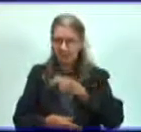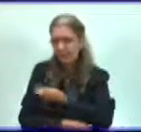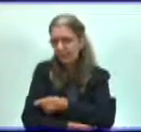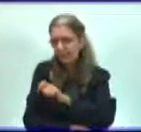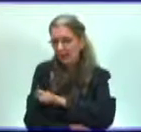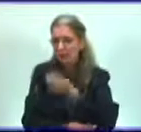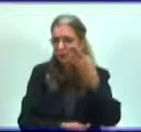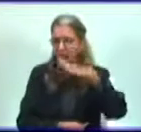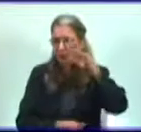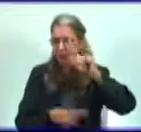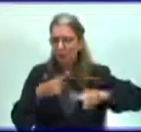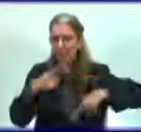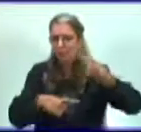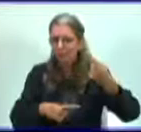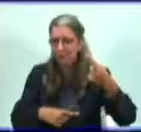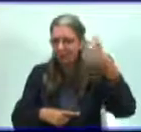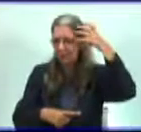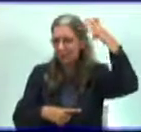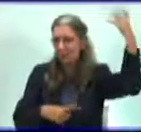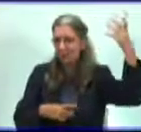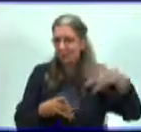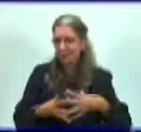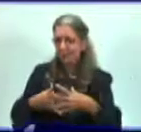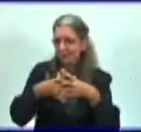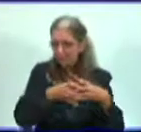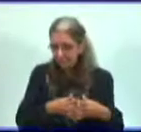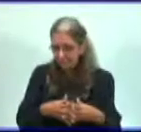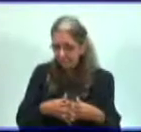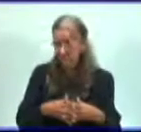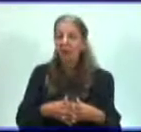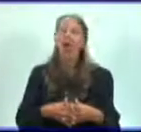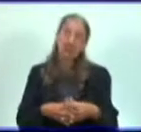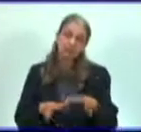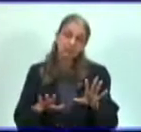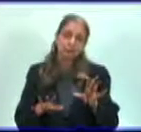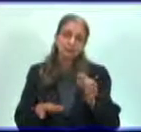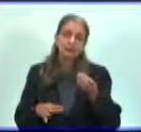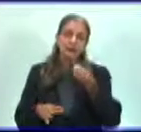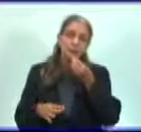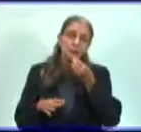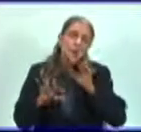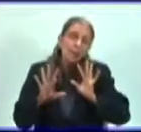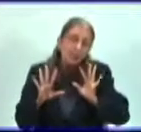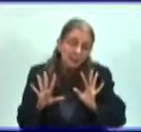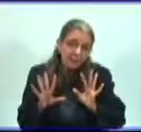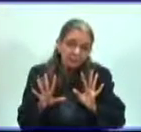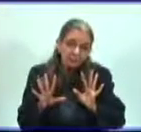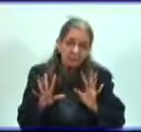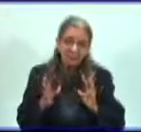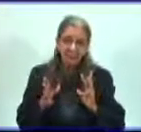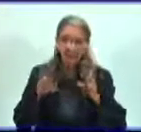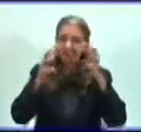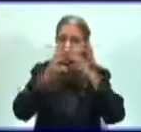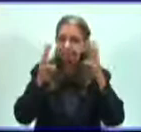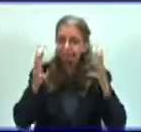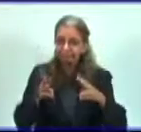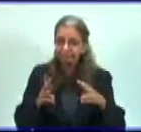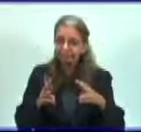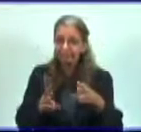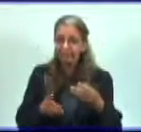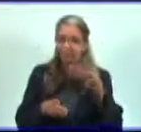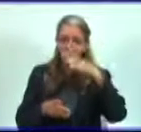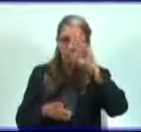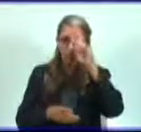contra el gobierno de los Estados Unidos. Y bueno, si está en tus posibilidades, puedes consultar el